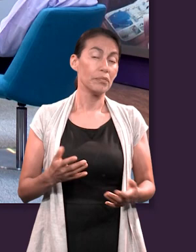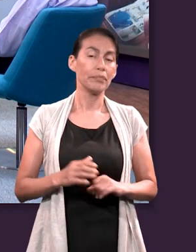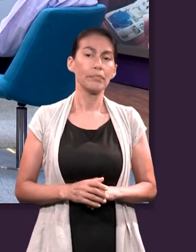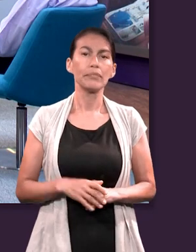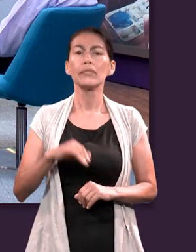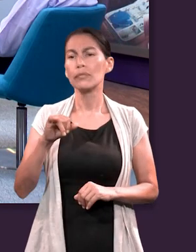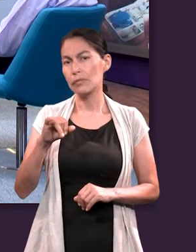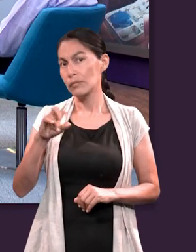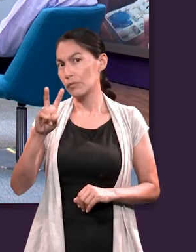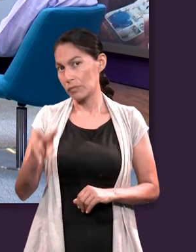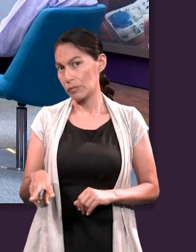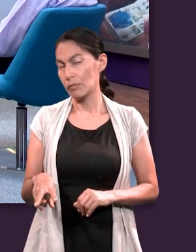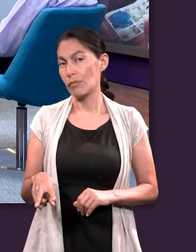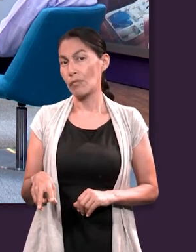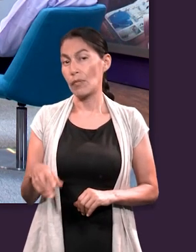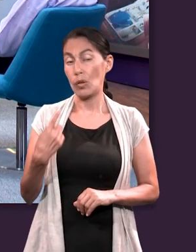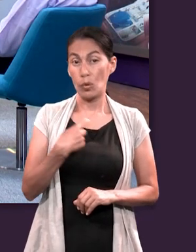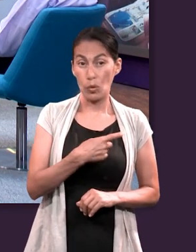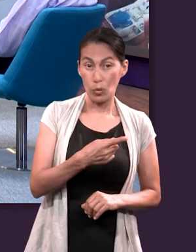sería algo injusto.